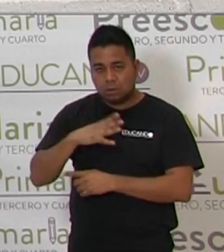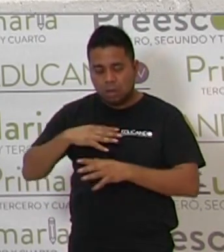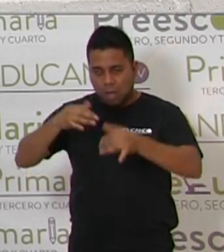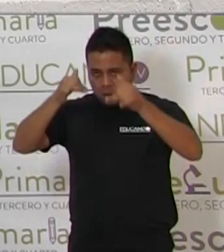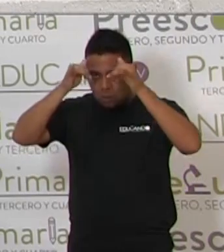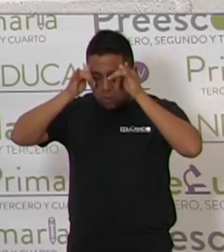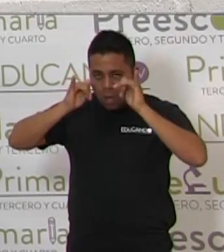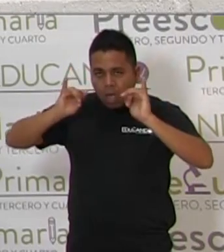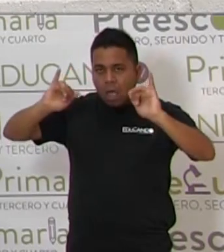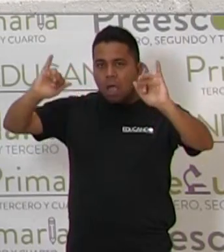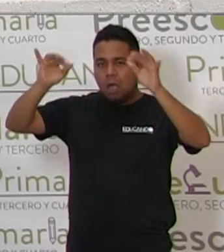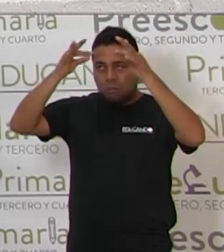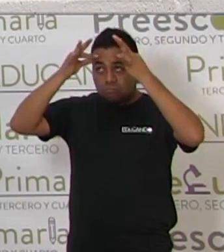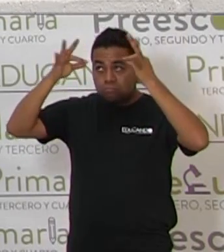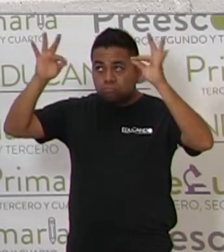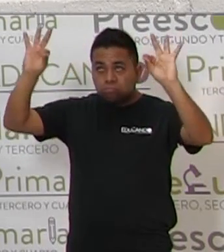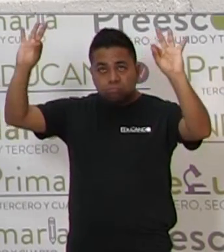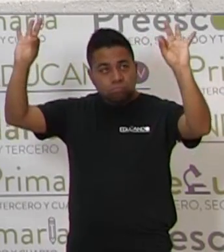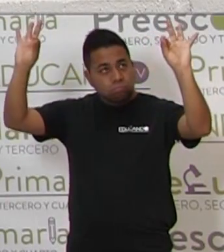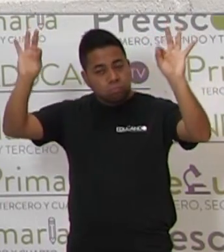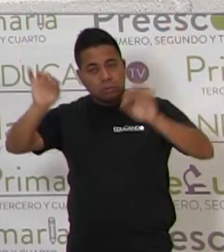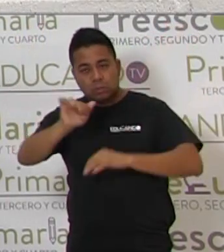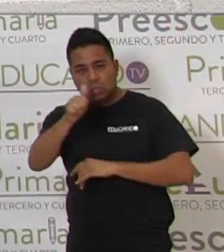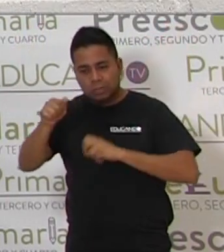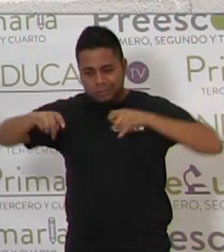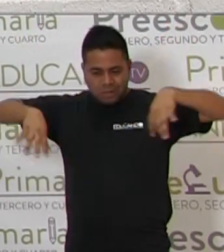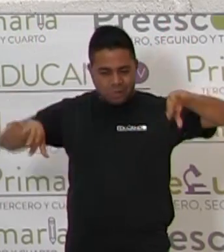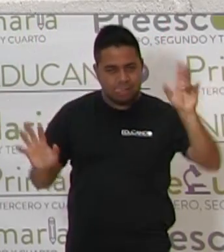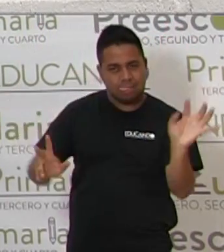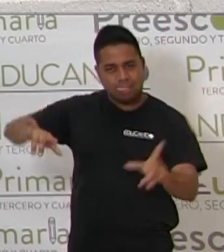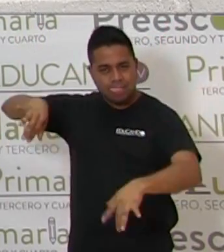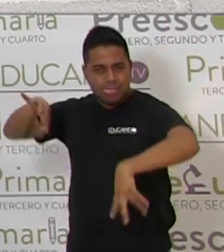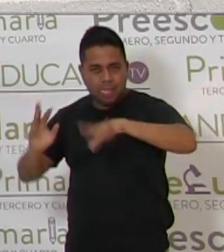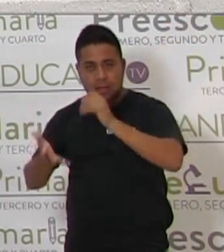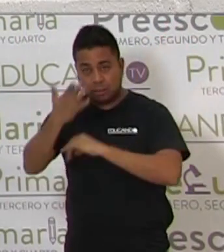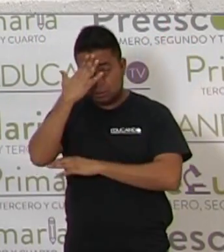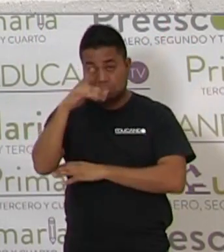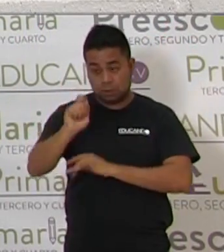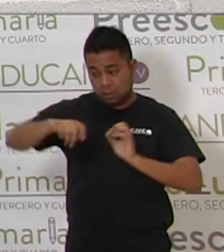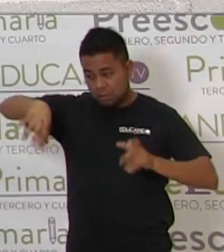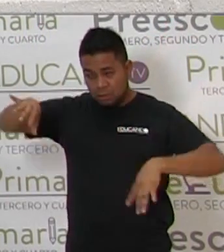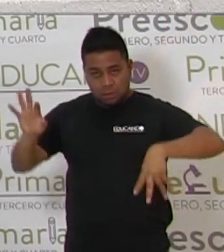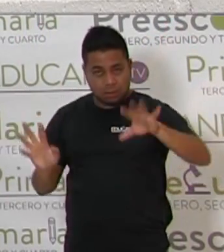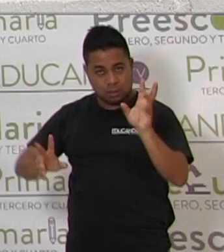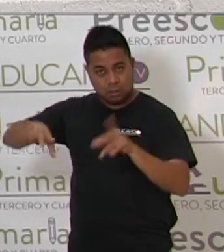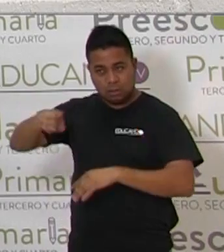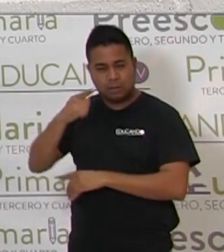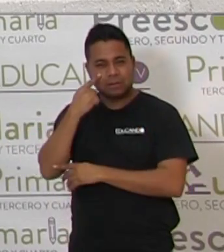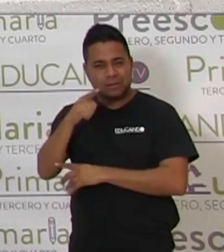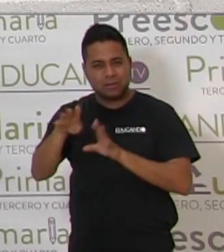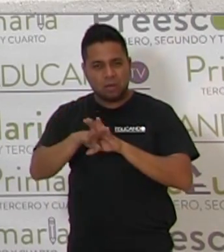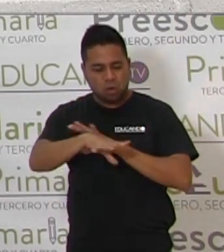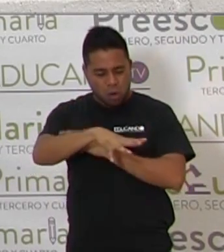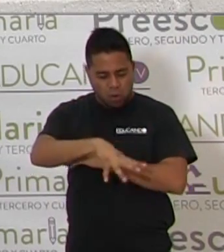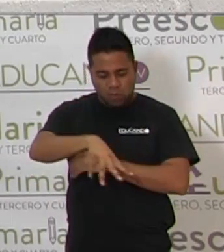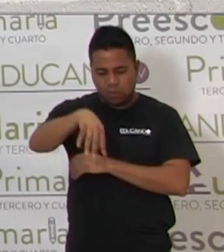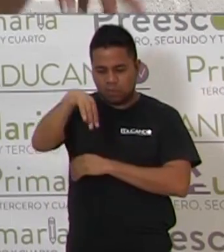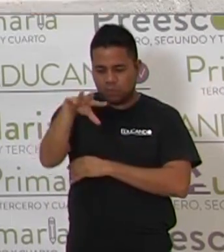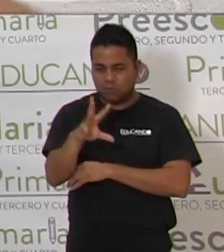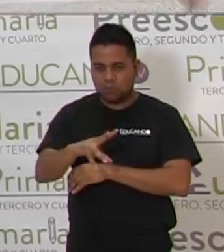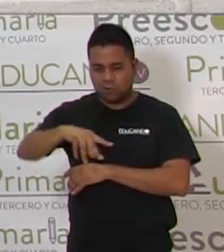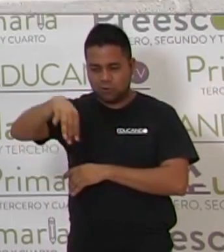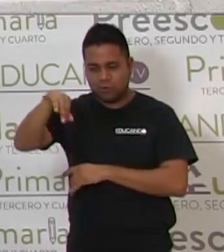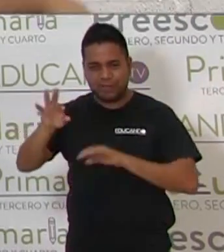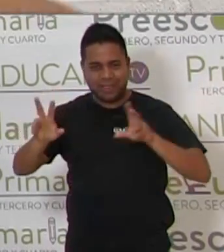cuernos, otros tentáculos. ¿Sabes lo que es un tentáculo? ¿Has visto a un pulpo